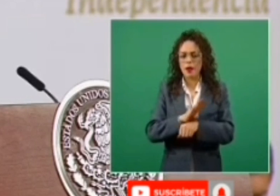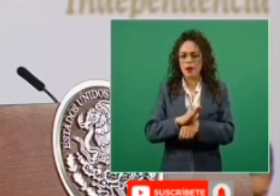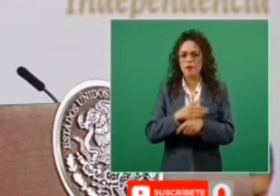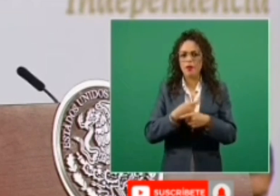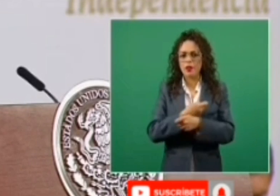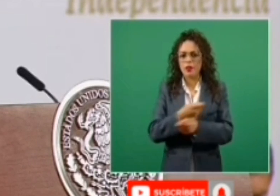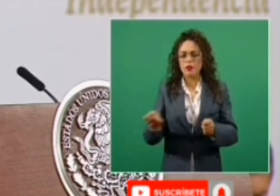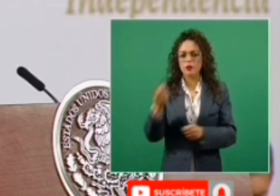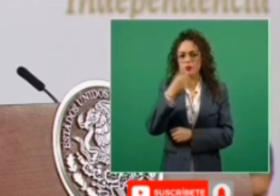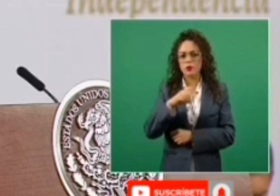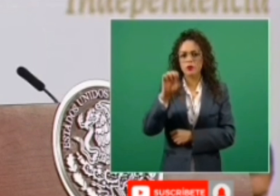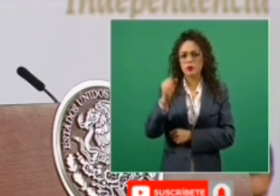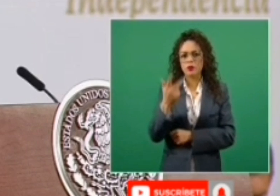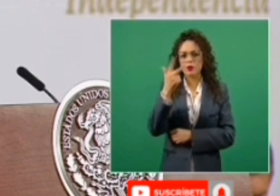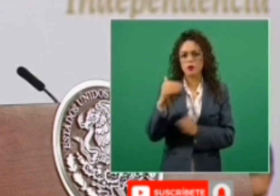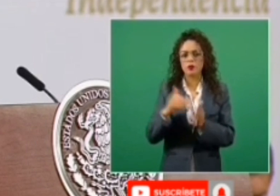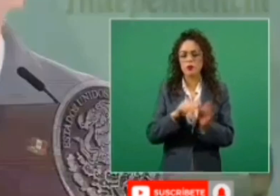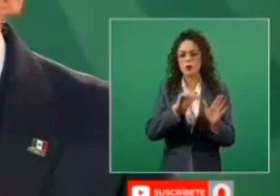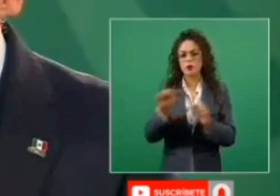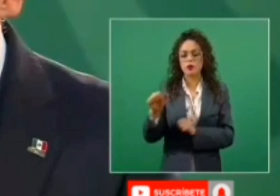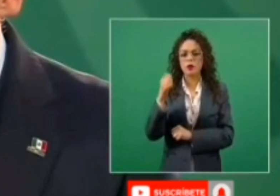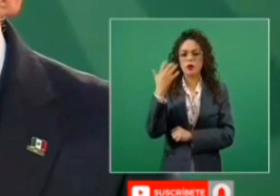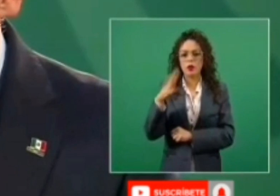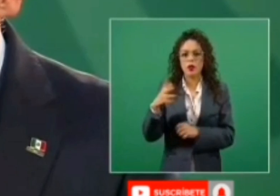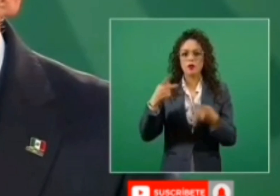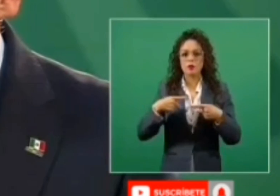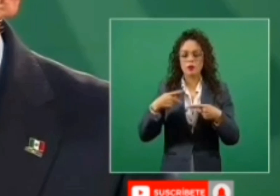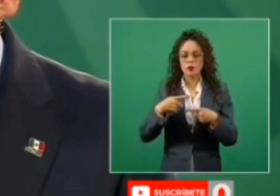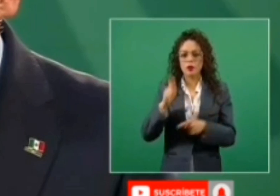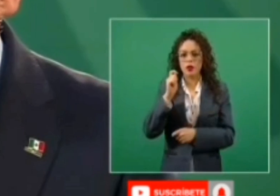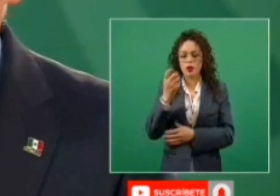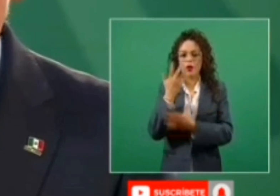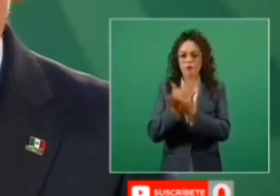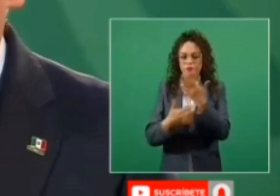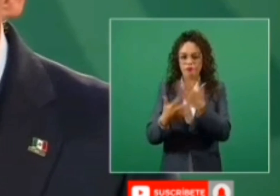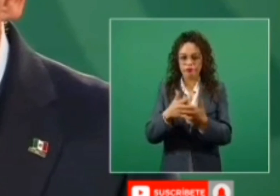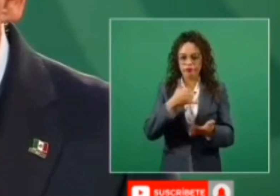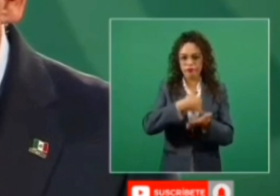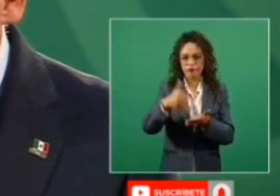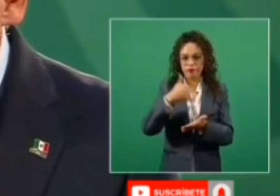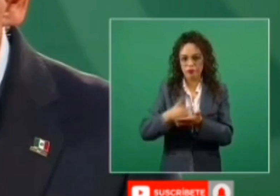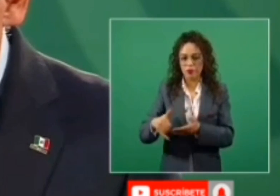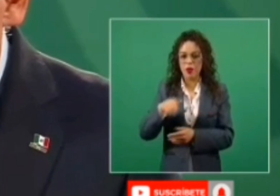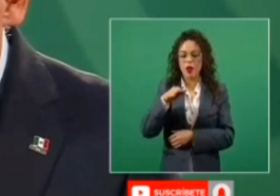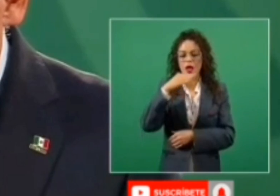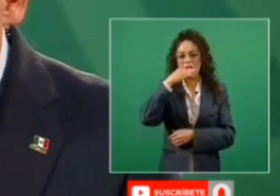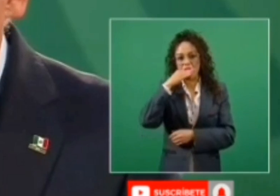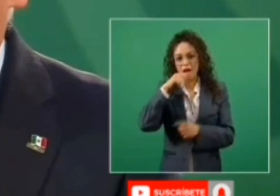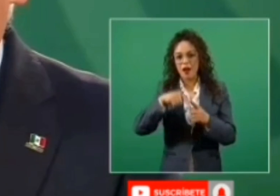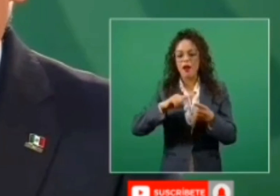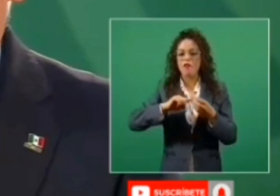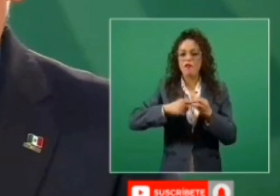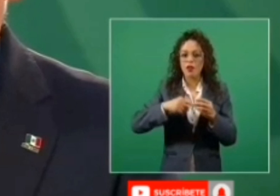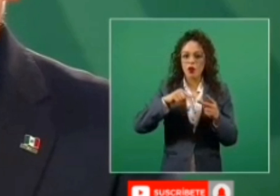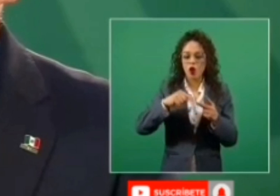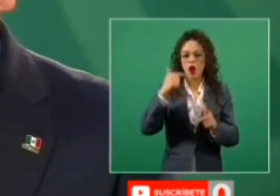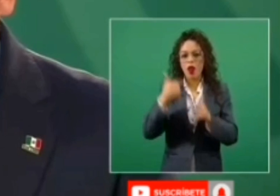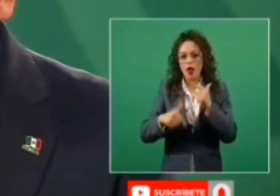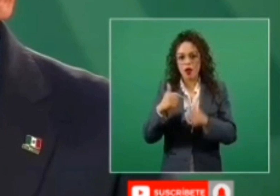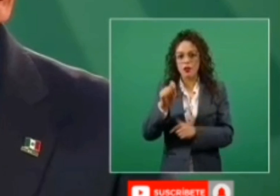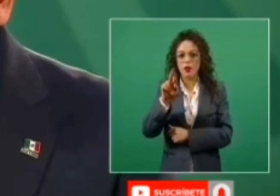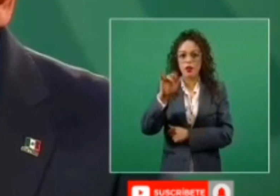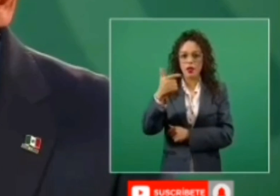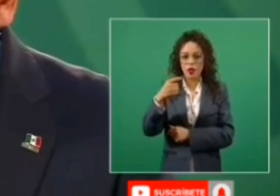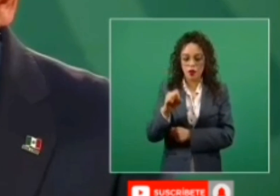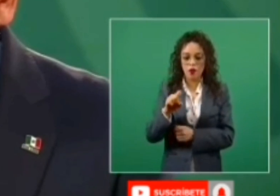168 mil 610 productores de maíz, frijol, arroz, trigo y leche fluida y tendremos ya un